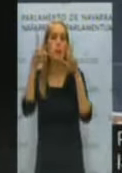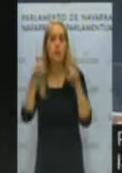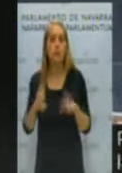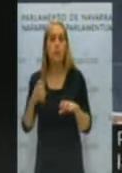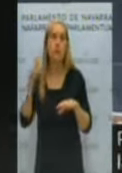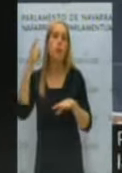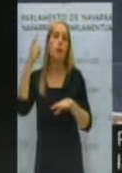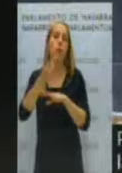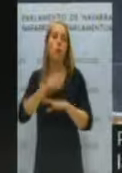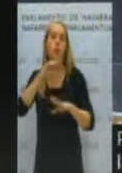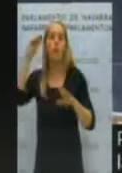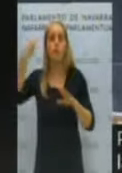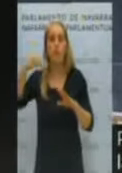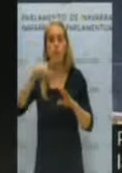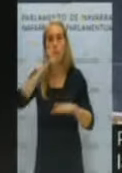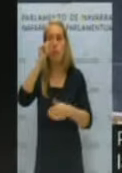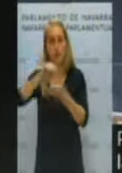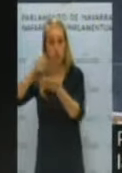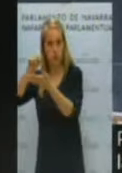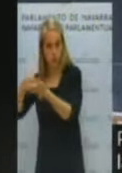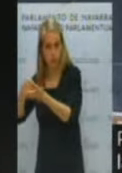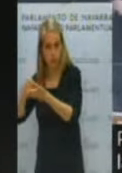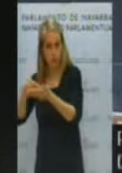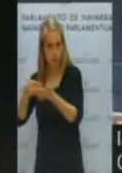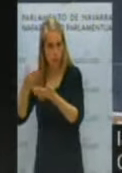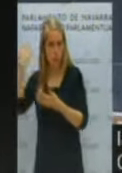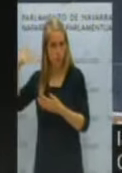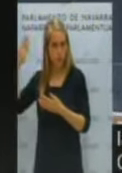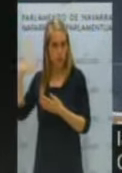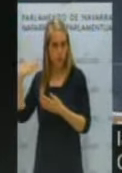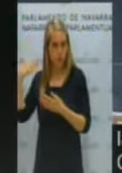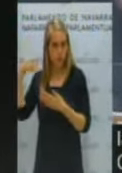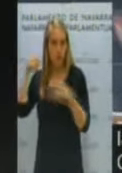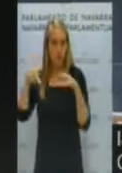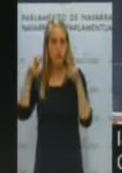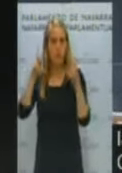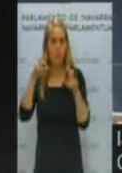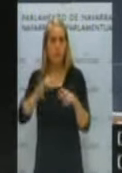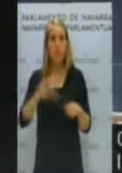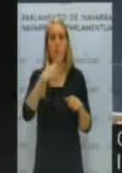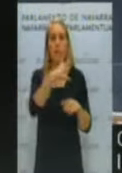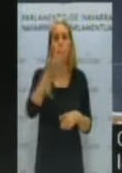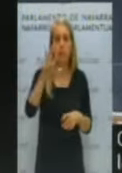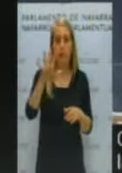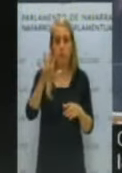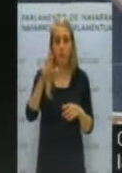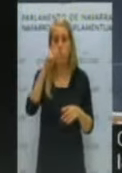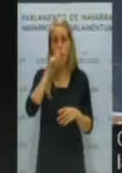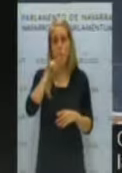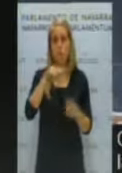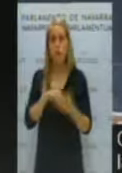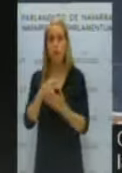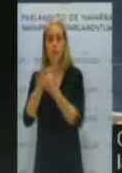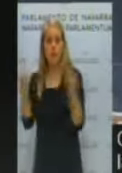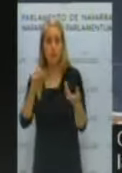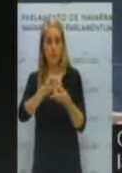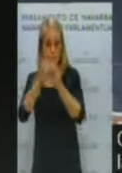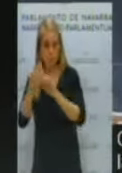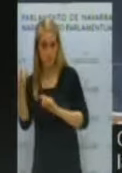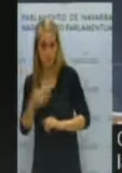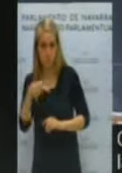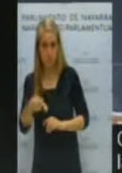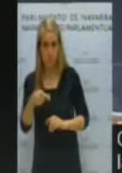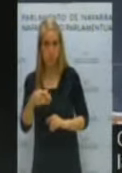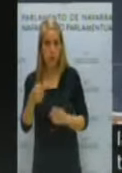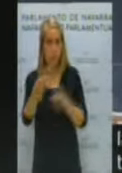de contratación, señora consejera, aquella que tiene que sustituir a la 55 del año 2016 y que ustedes están todavía